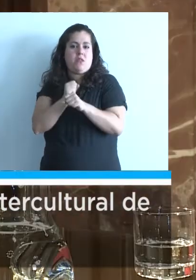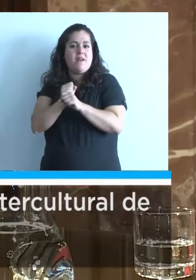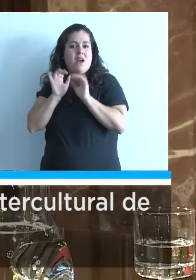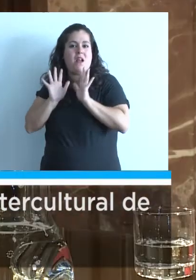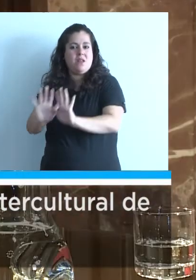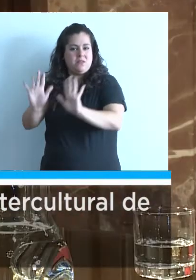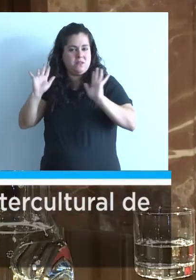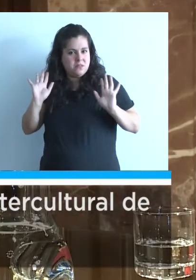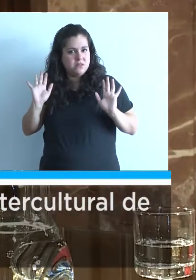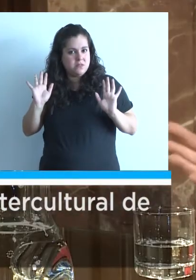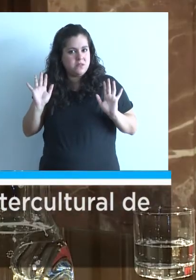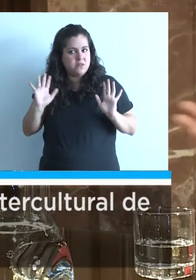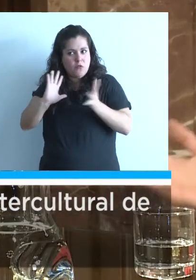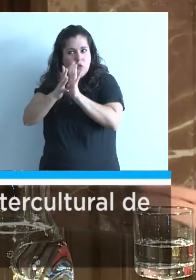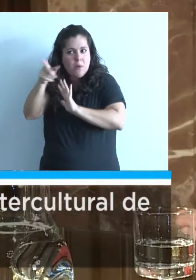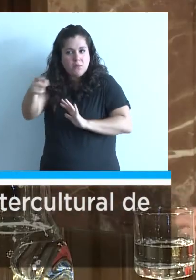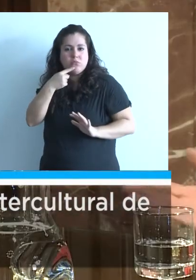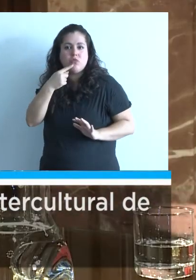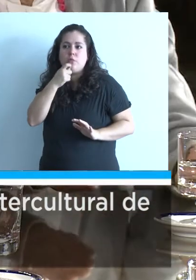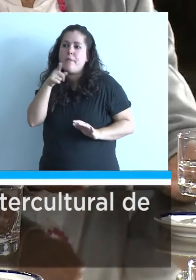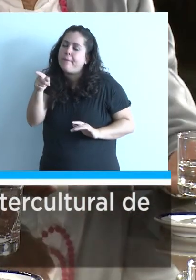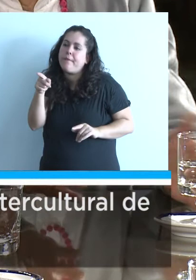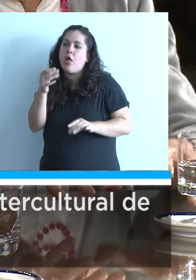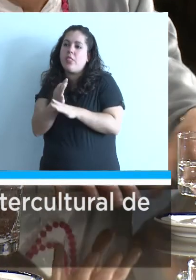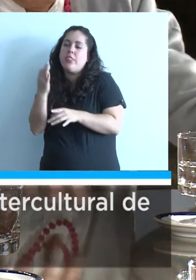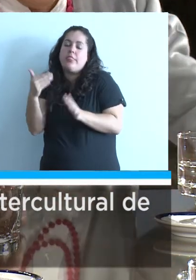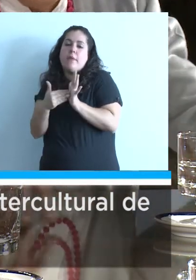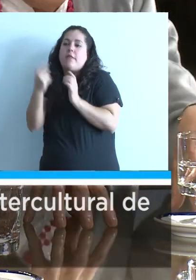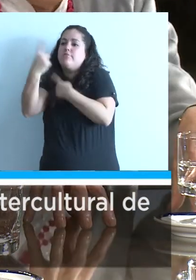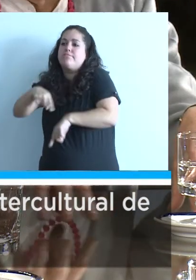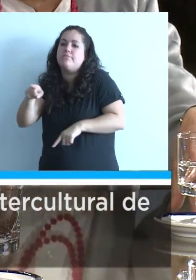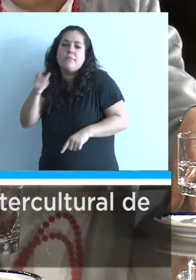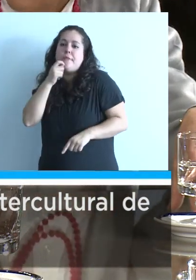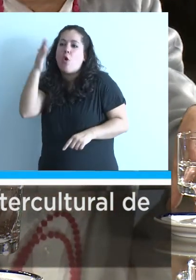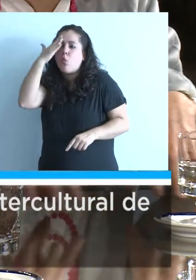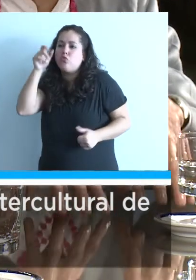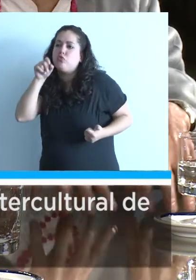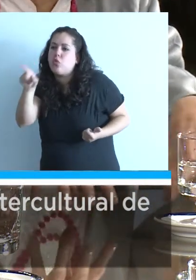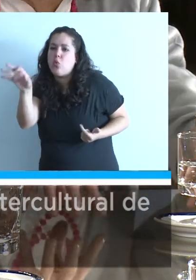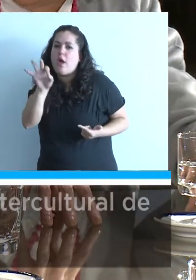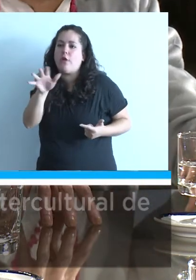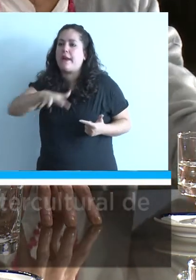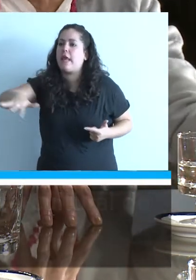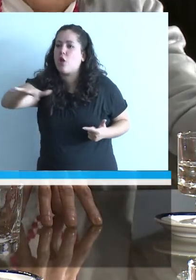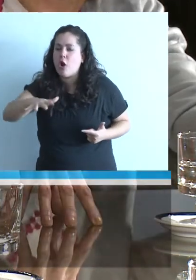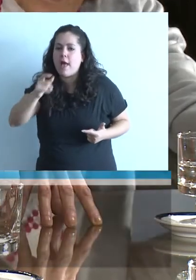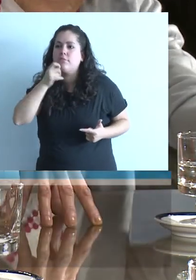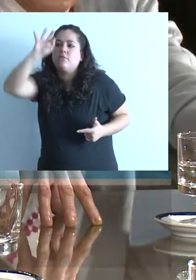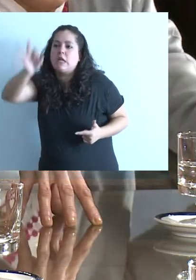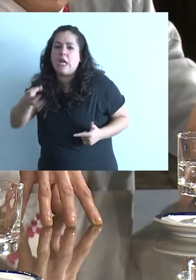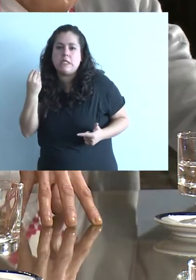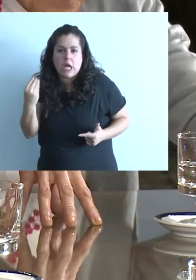concepción. Por ejemplo, y cada uno te va pidiendo, porque, por supuesto, son distintas culturas, es regional, o sea,